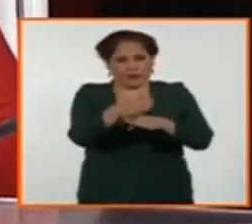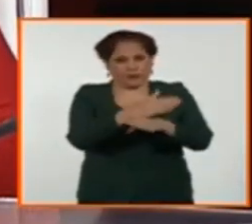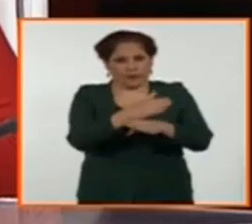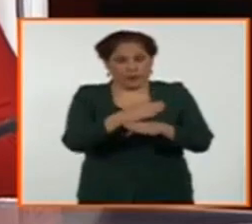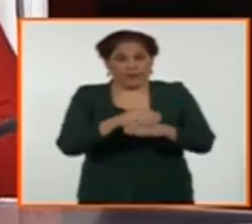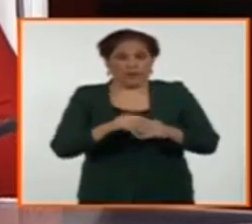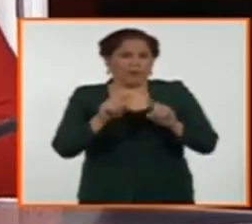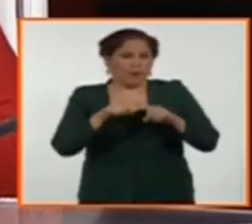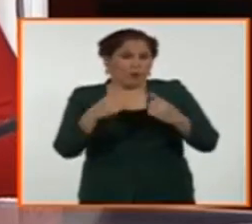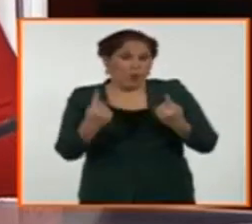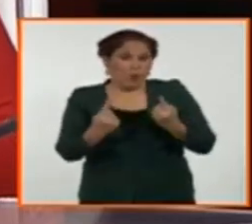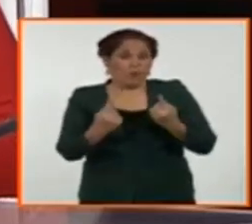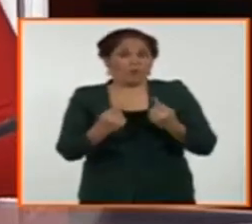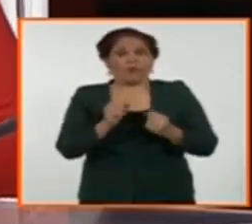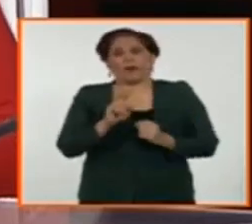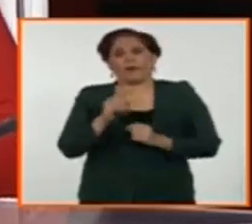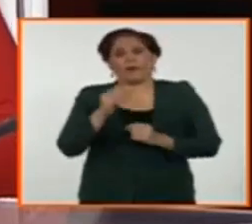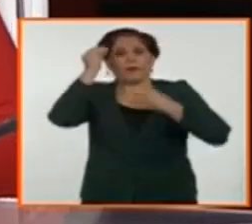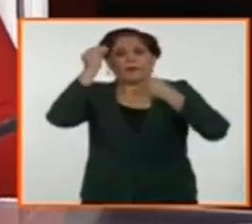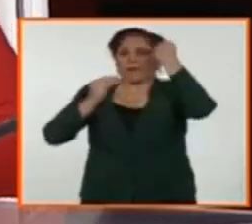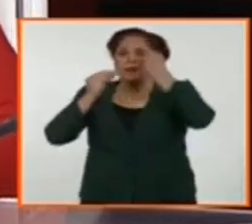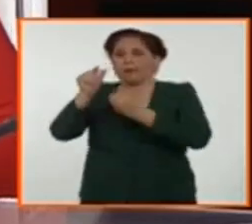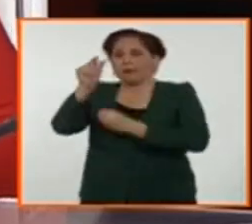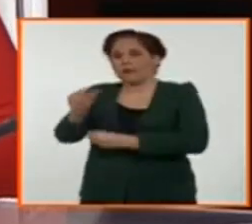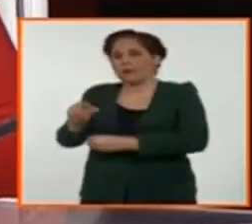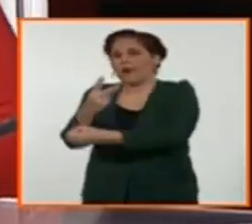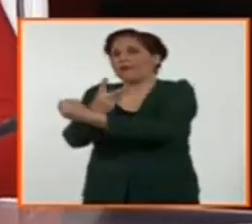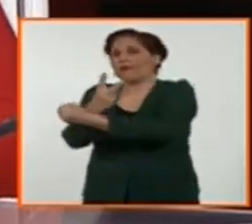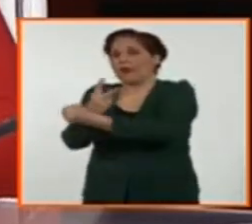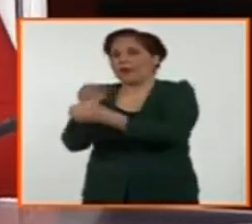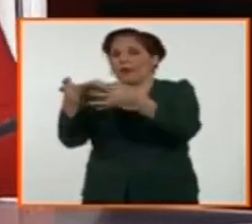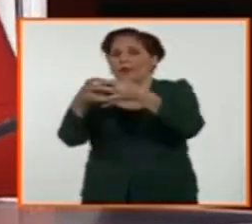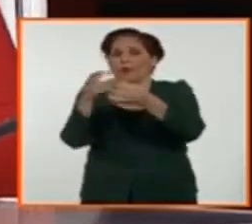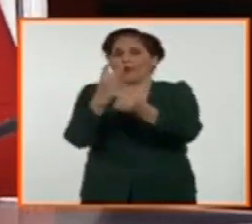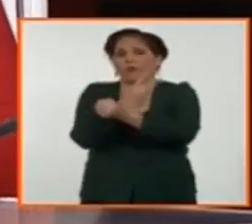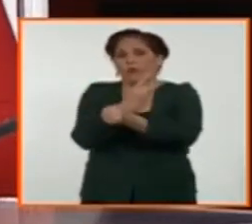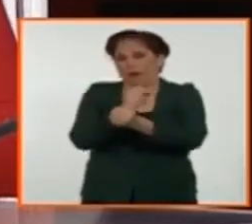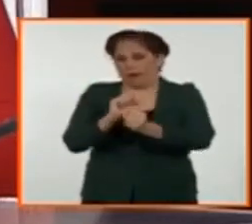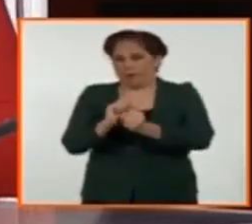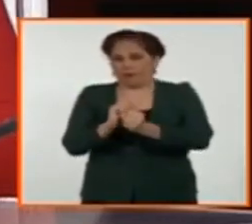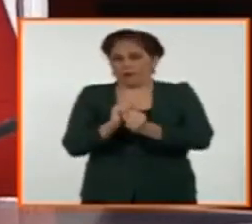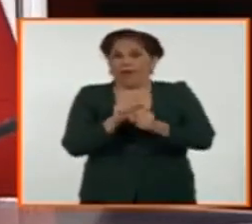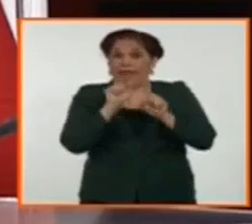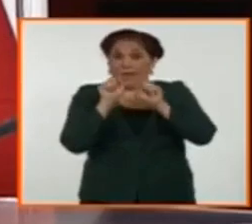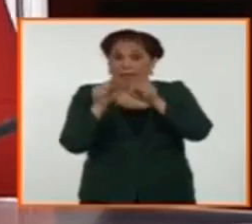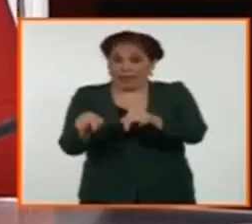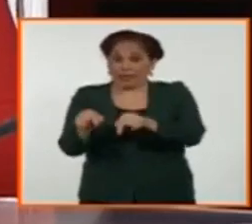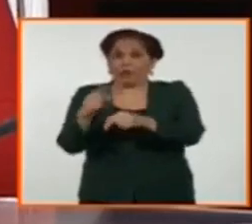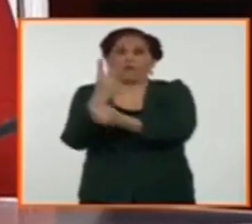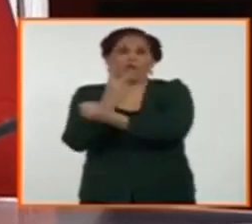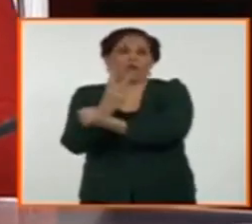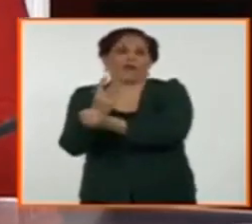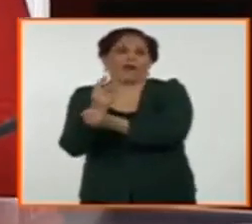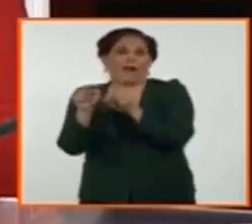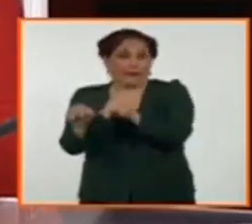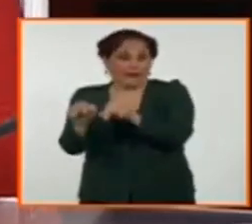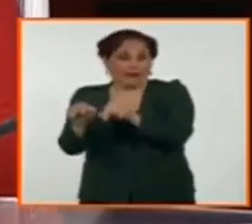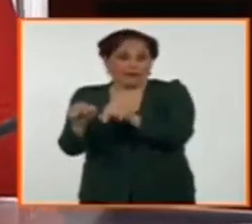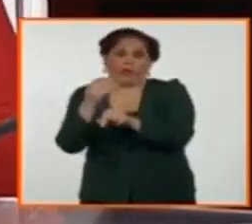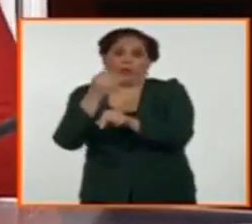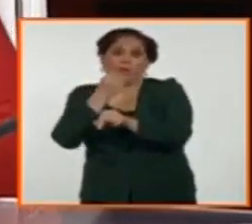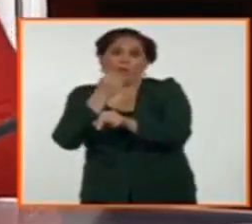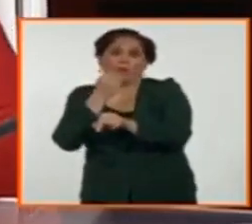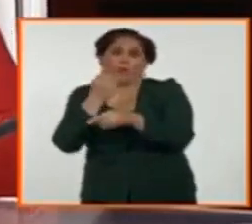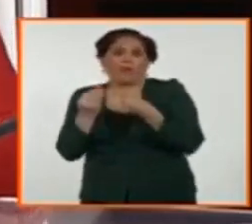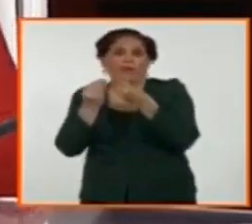cómo se pasa un enfoque de pensar en personas vulnerables, grupos vulnerables, donde la vulnerabilidad parecería ser un atributo